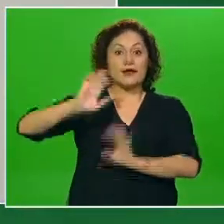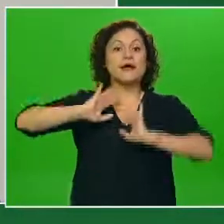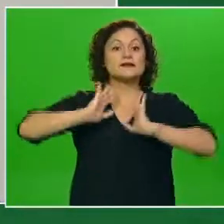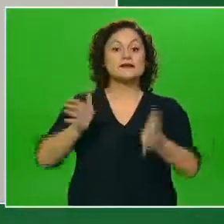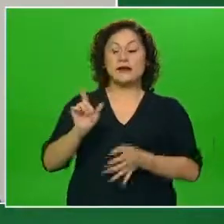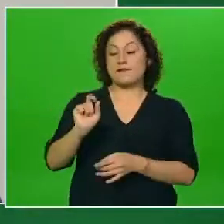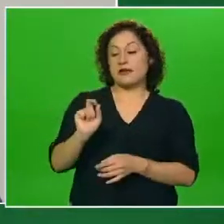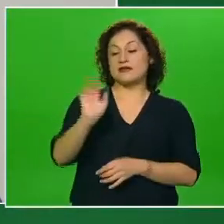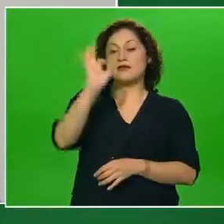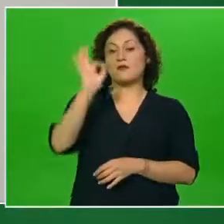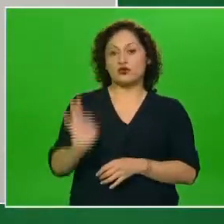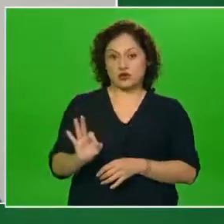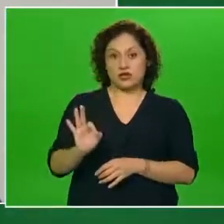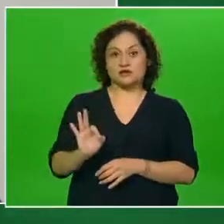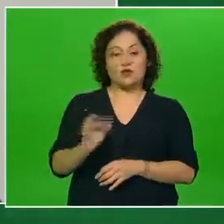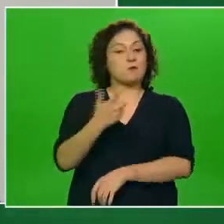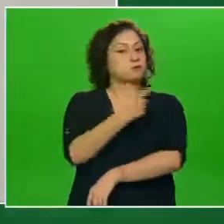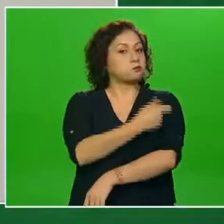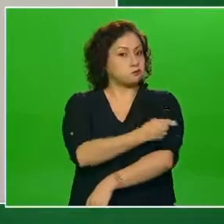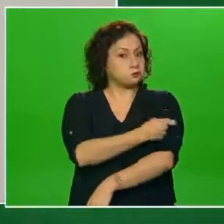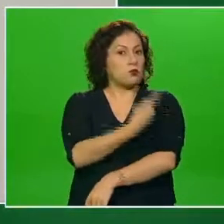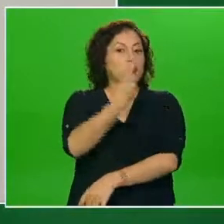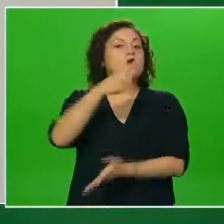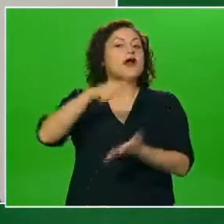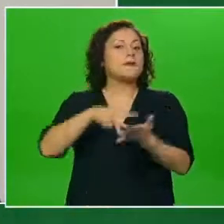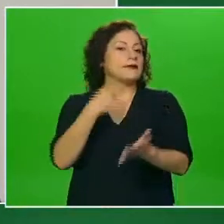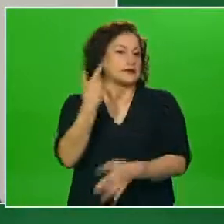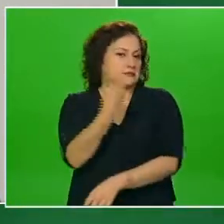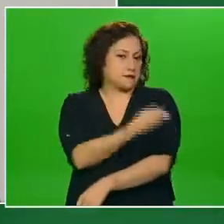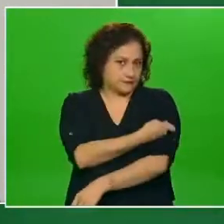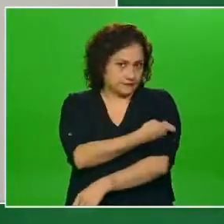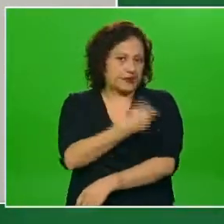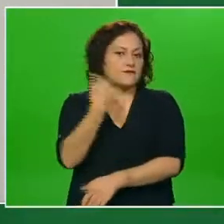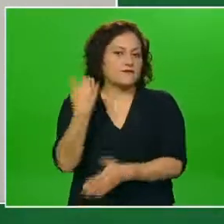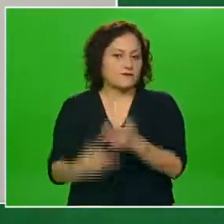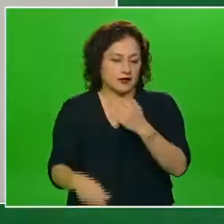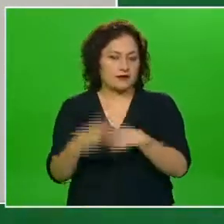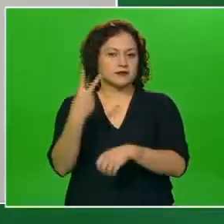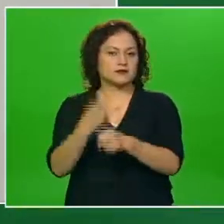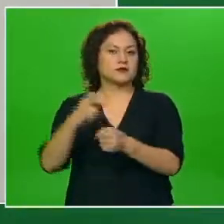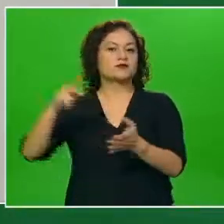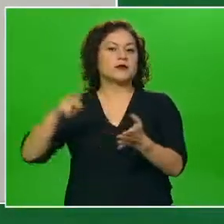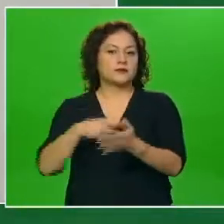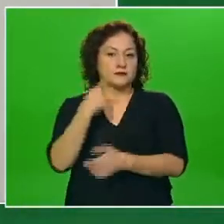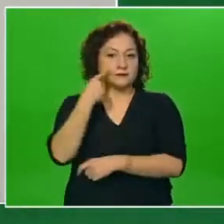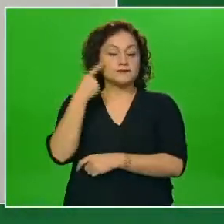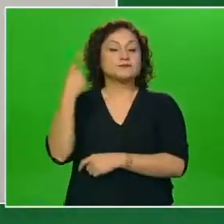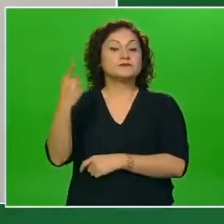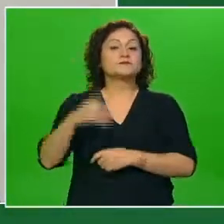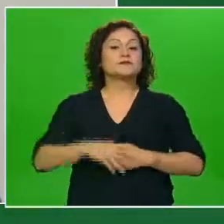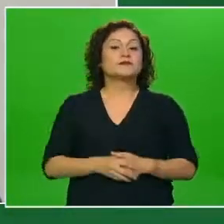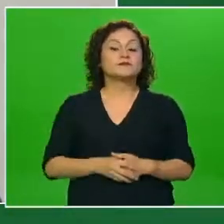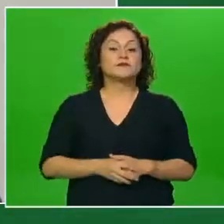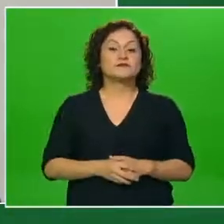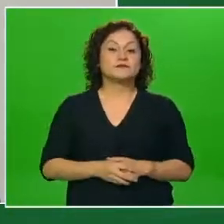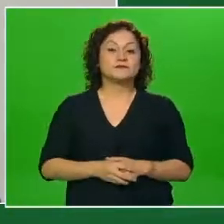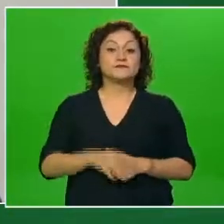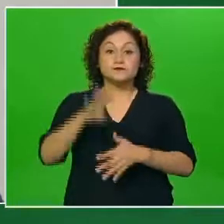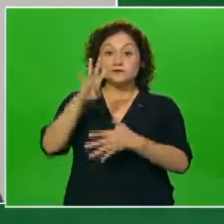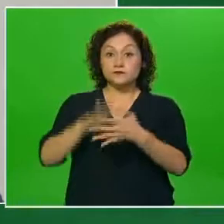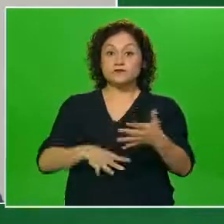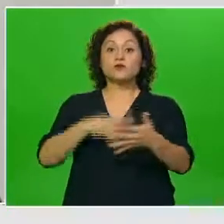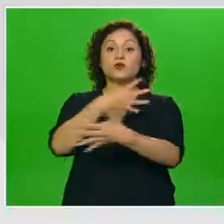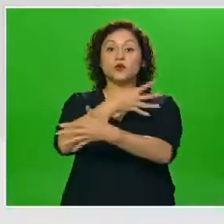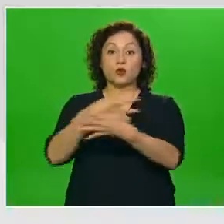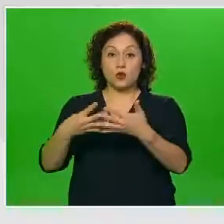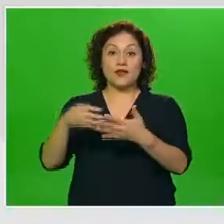personas en México con al menos una dosis aplicada. Vean ustedes en los cuadros de la izquierda ahí pueden encontrar de este